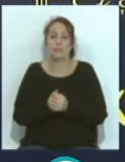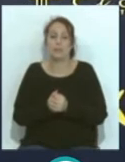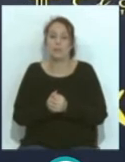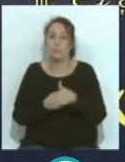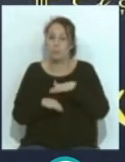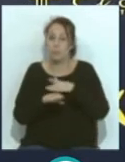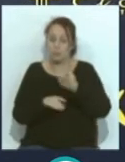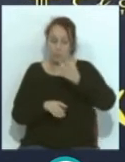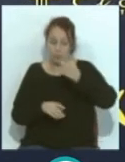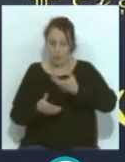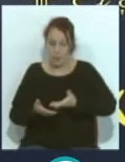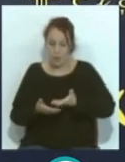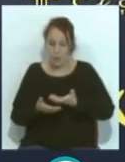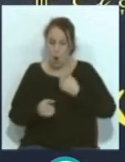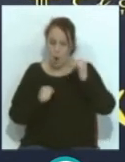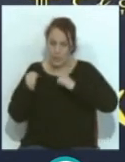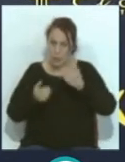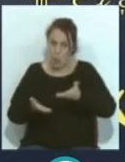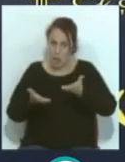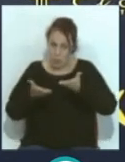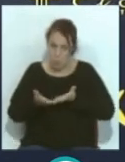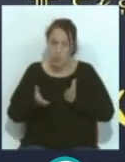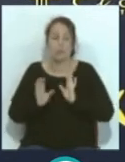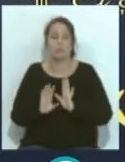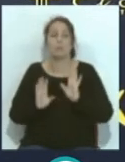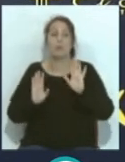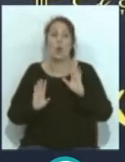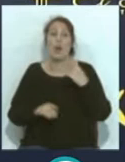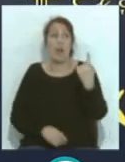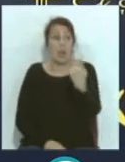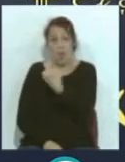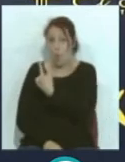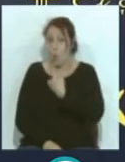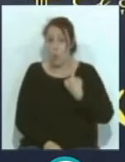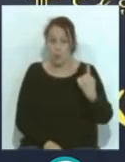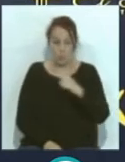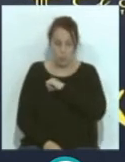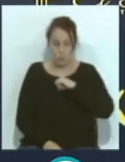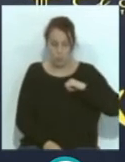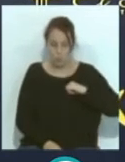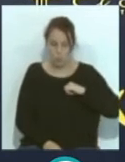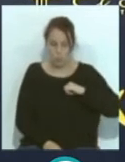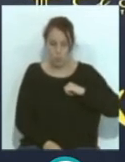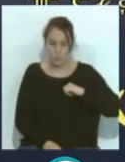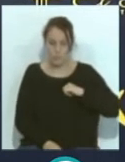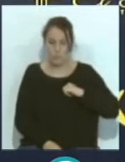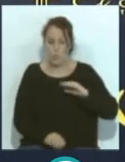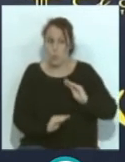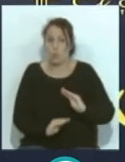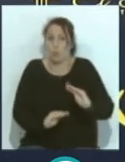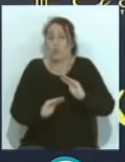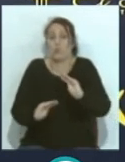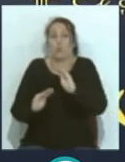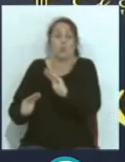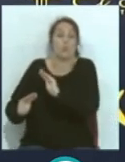para que nos ayude a seguir compitiendo y no sé, pero luego cada uno individualmente tiene su particularidad